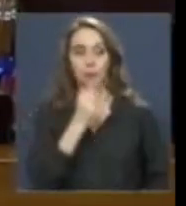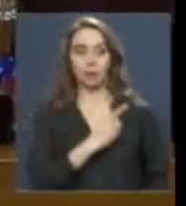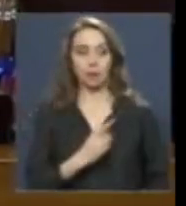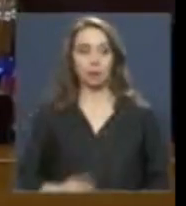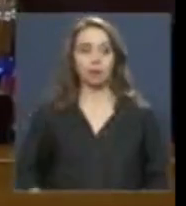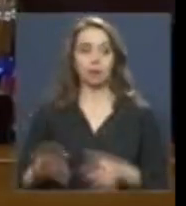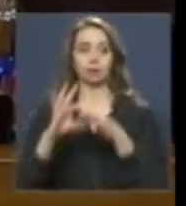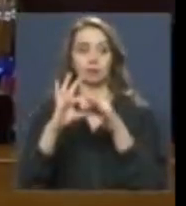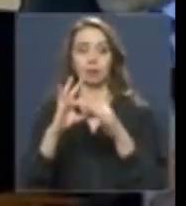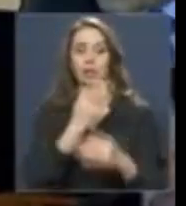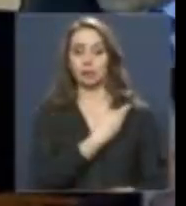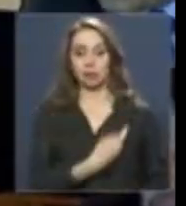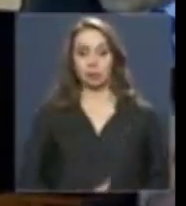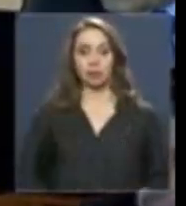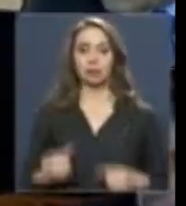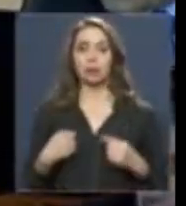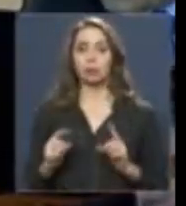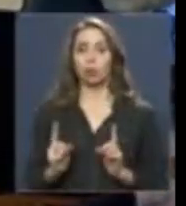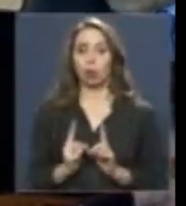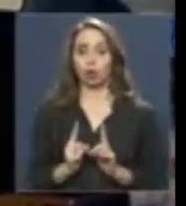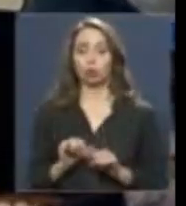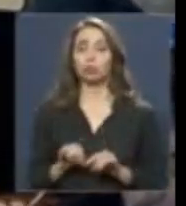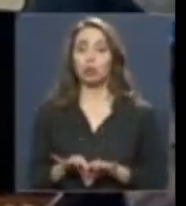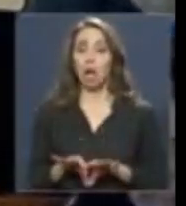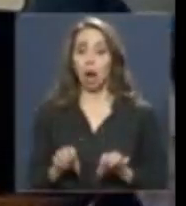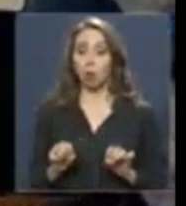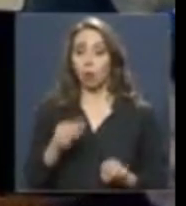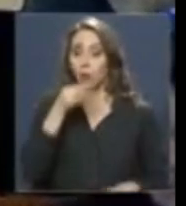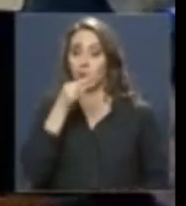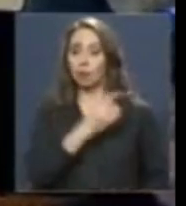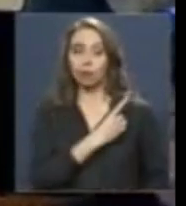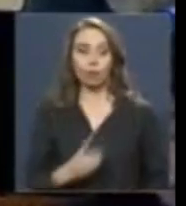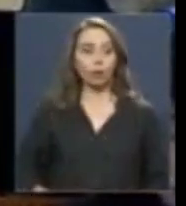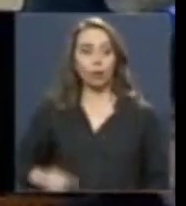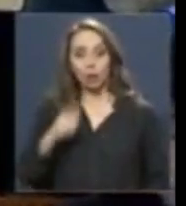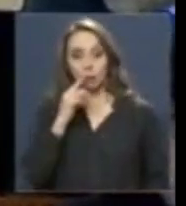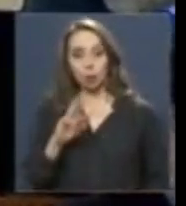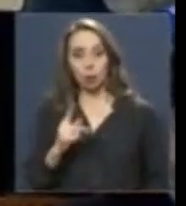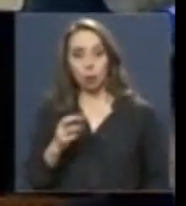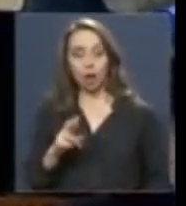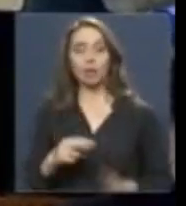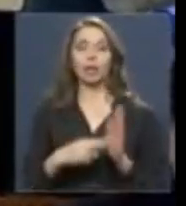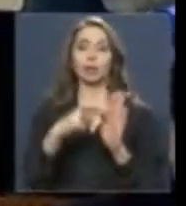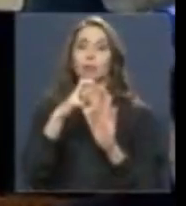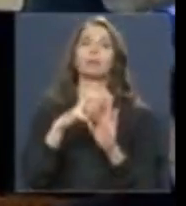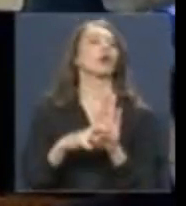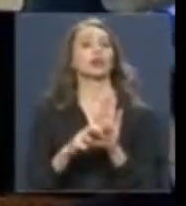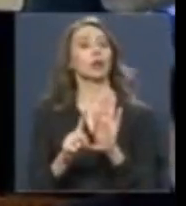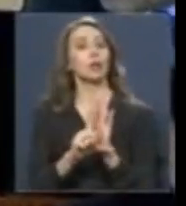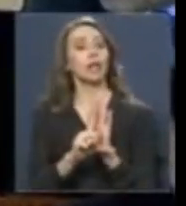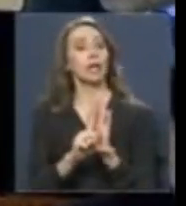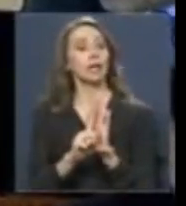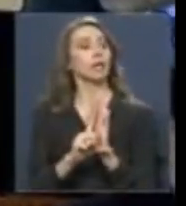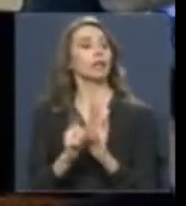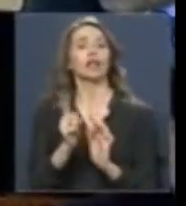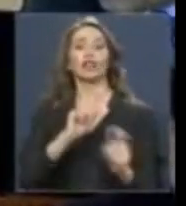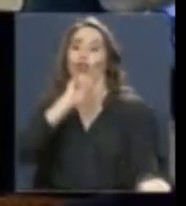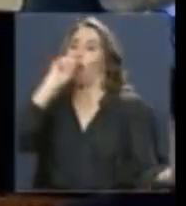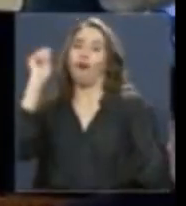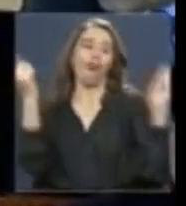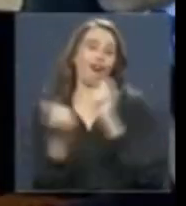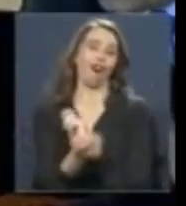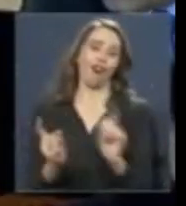Gracias, presidente. Voy a ser muy breve. Concuerdo con lo que ha dicho el diputado Matías Bócar. Este es un proyecto que no va a revolucionar nuestro